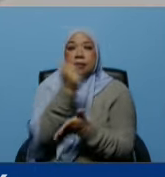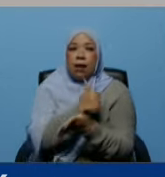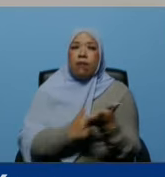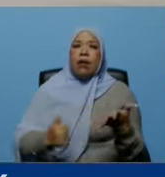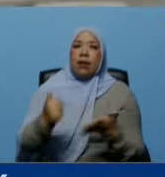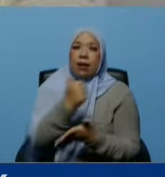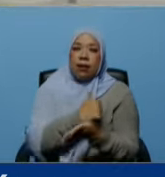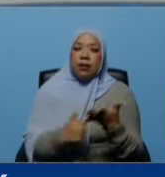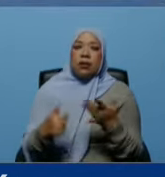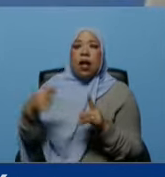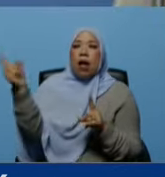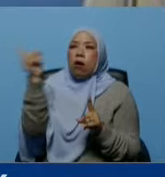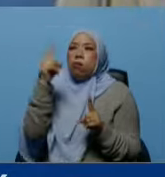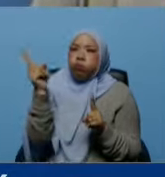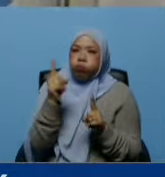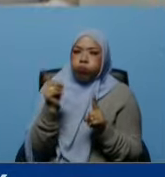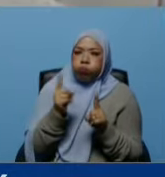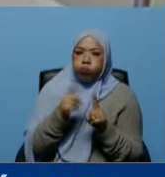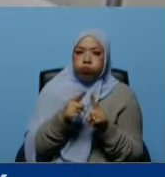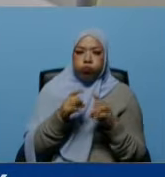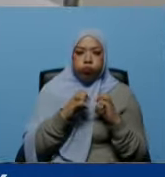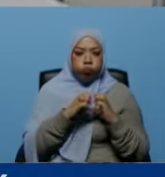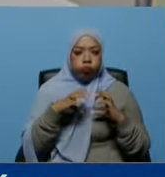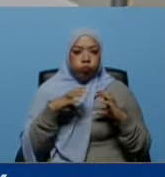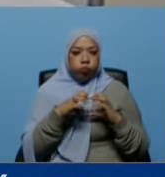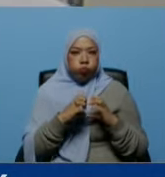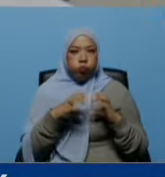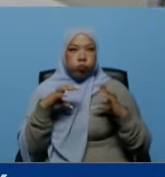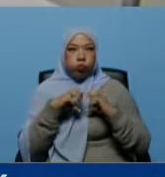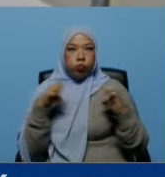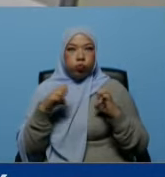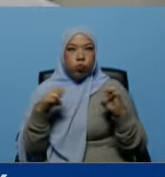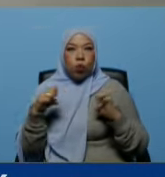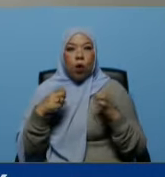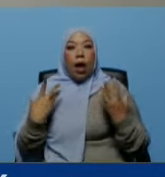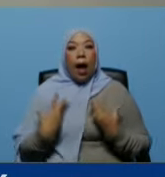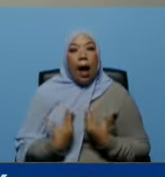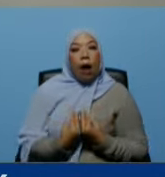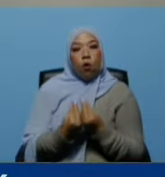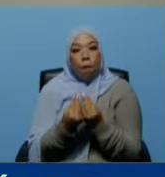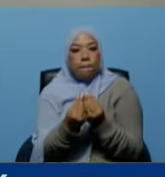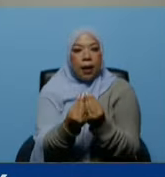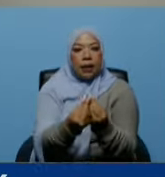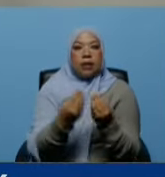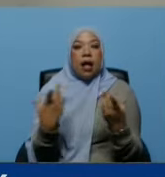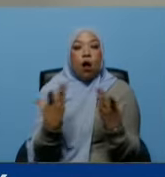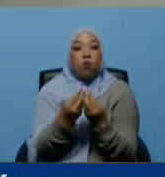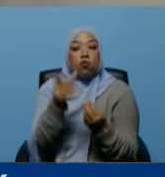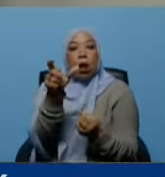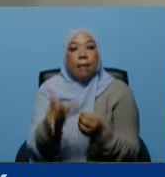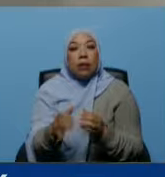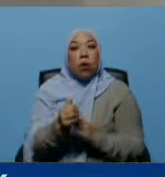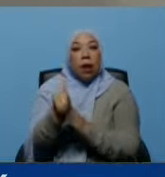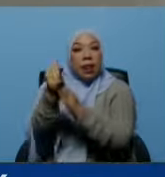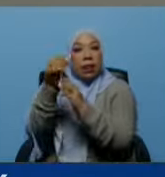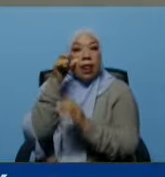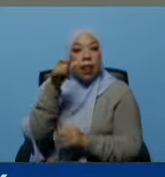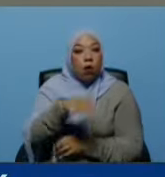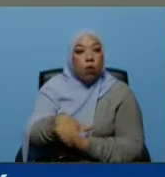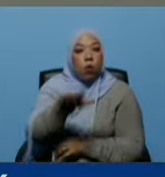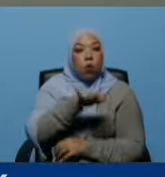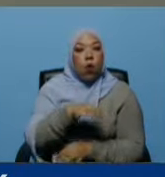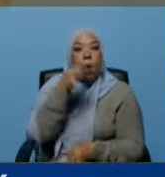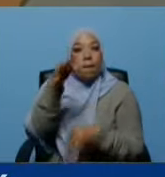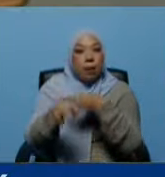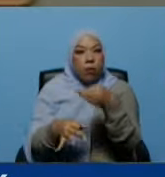electrocardiografía monitorización y bueno acompañado siempre con el poder popular como le puede explicar